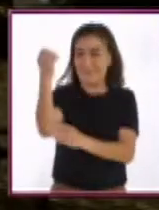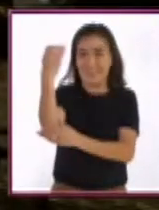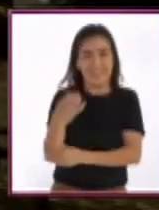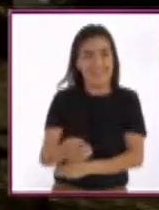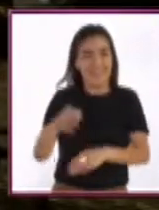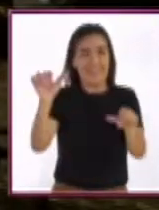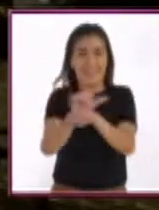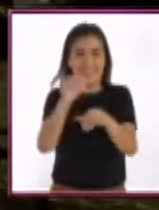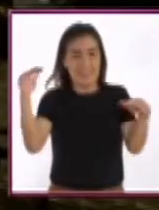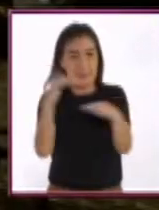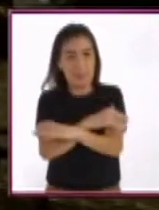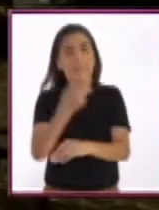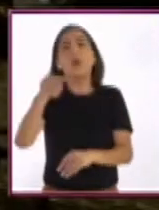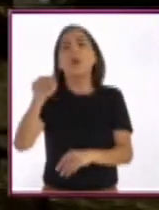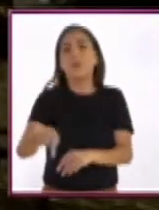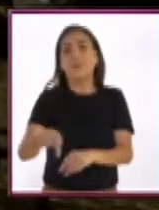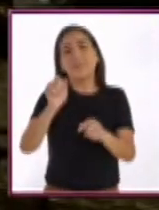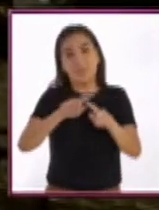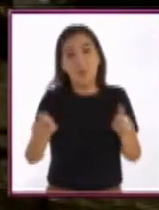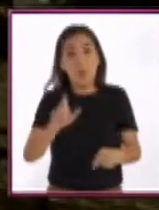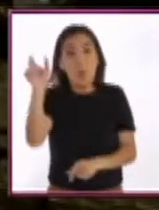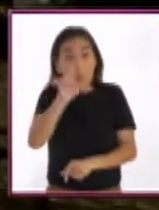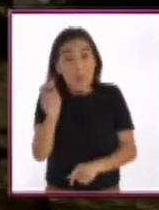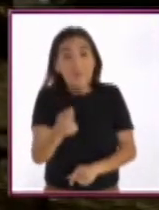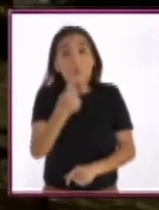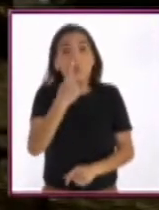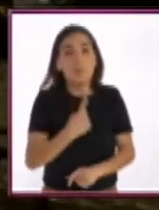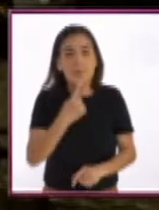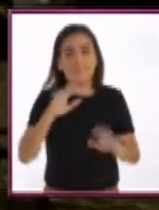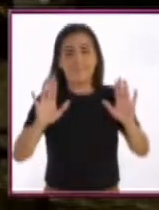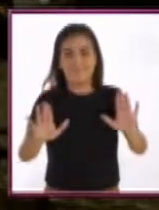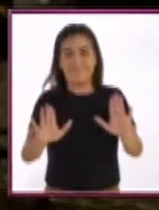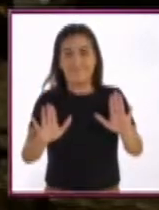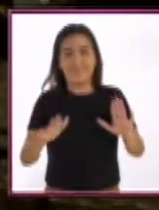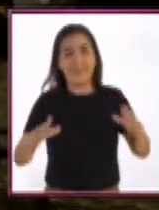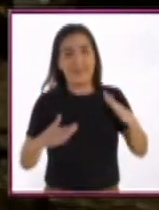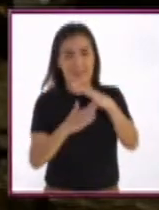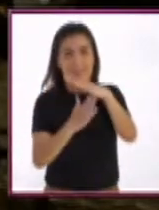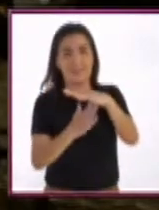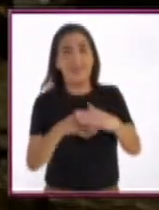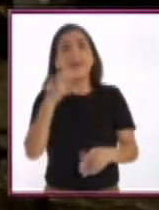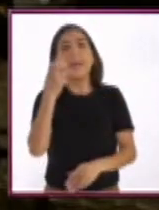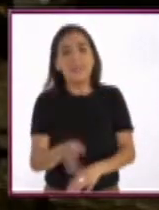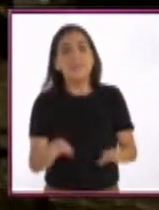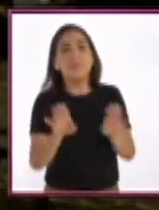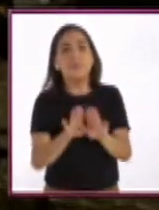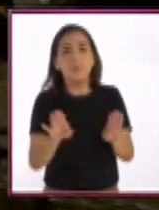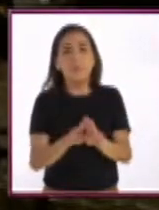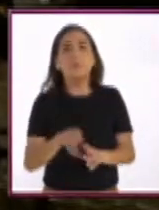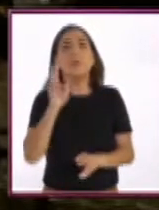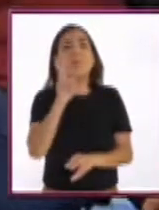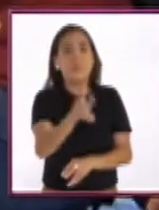semáforo normal, que debemos de ir un poco más lento. Y cuando se llega a poner en color rojo, tenemos que hacer alto. O el semáforo es el que le da las